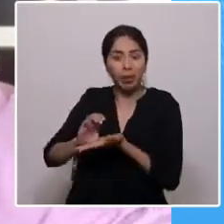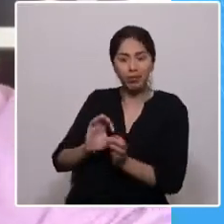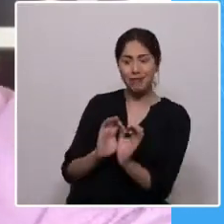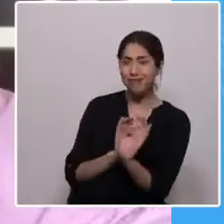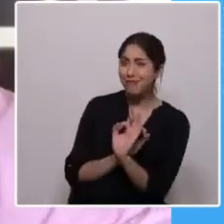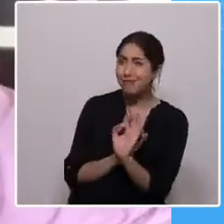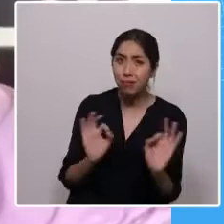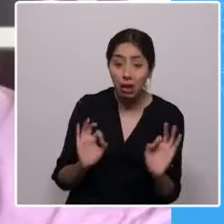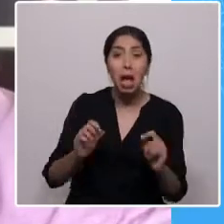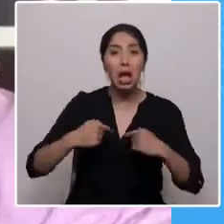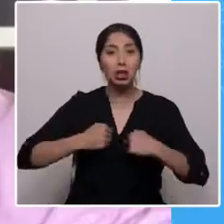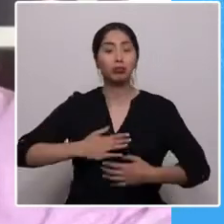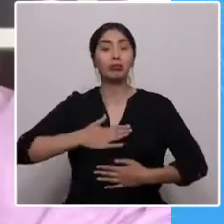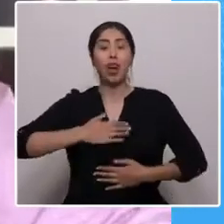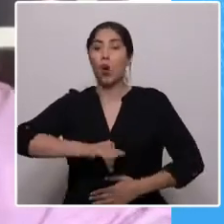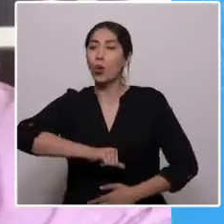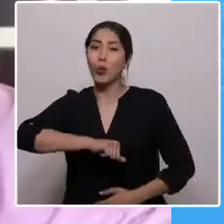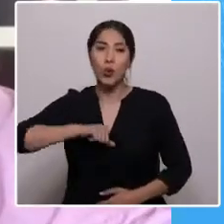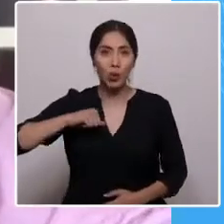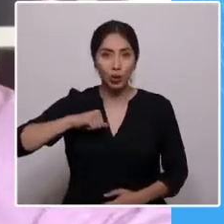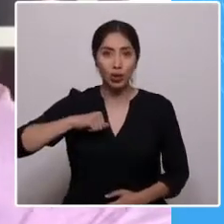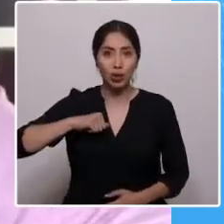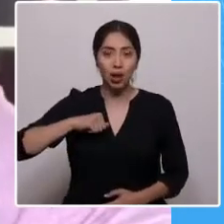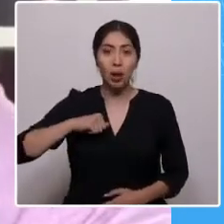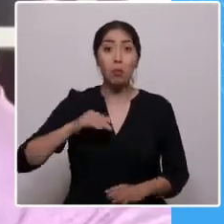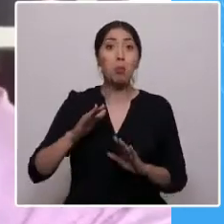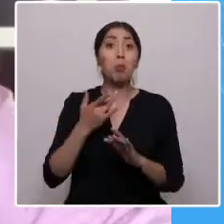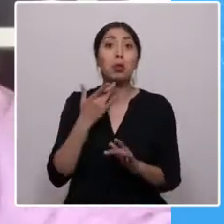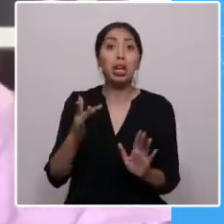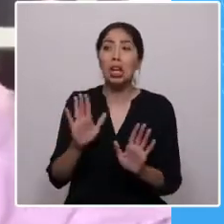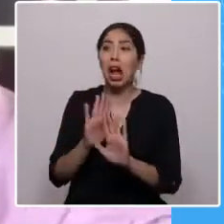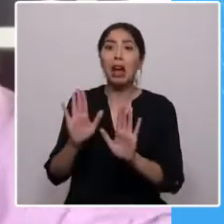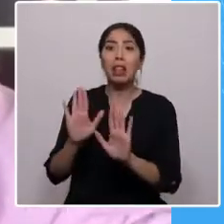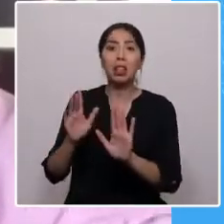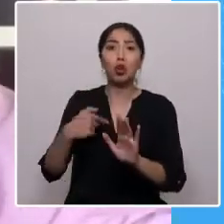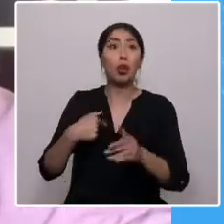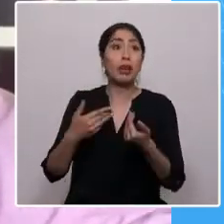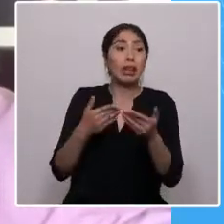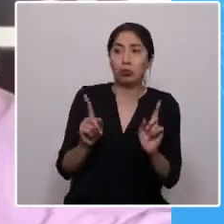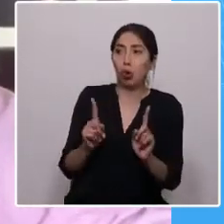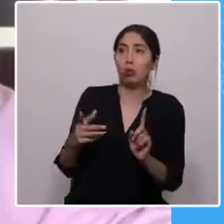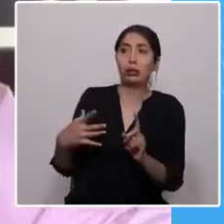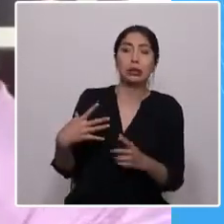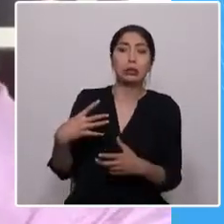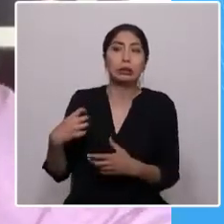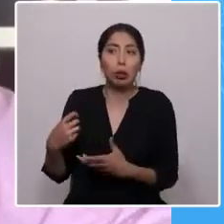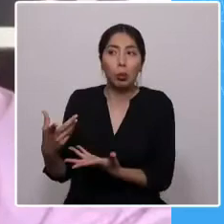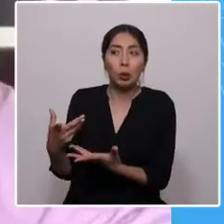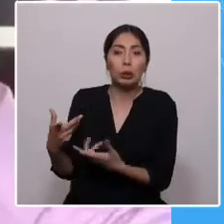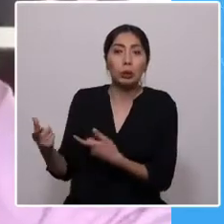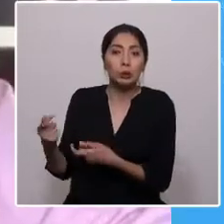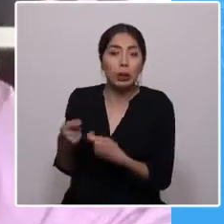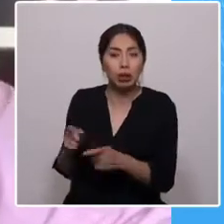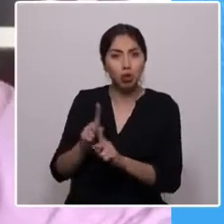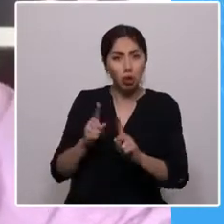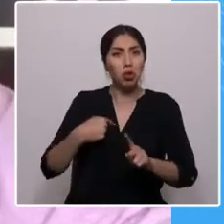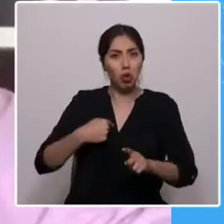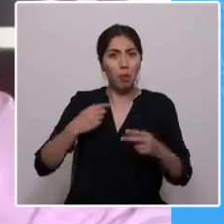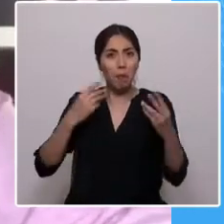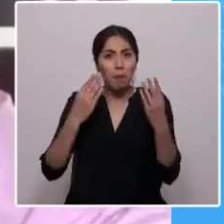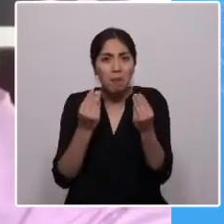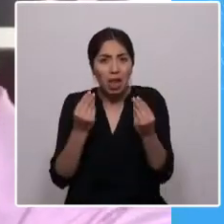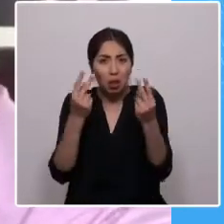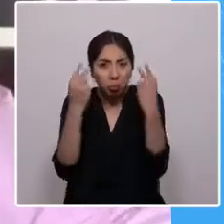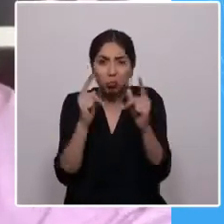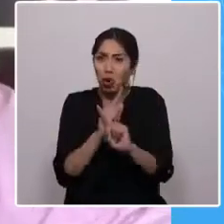me hace sentir muy orgulloso porque a nadie le he empeñado mi libertad. Y eso me permite ser la voz de los sin voz sin miedo. Conversando con cualquier persona,